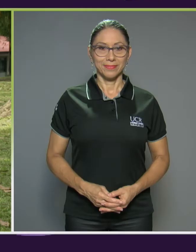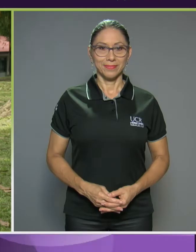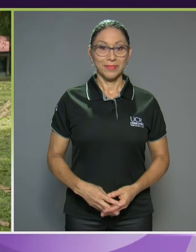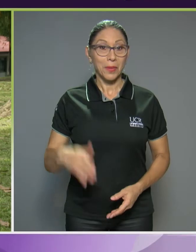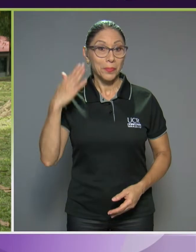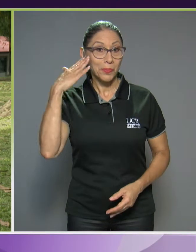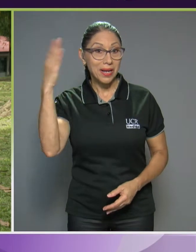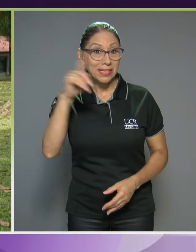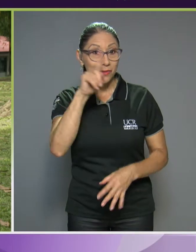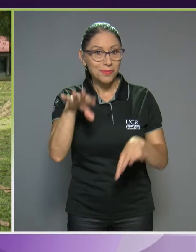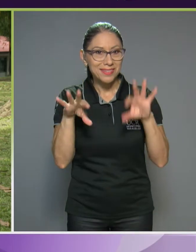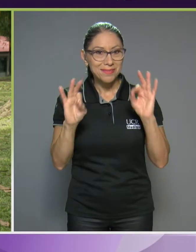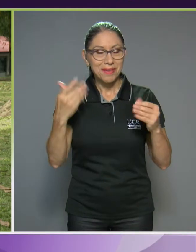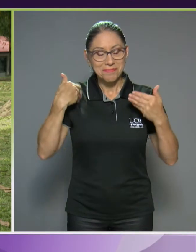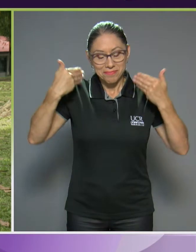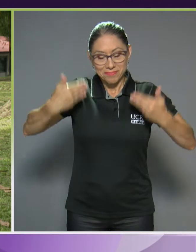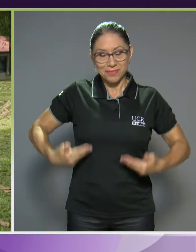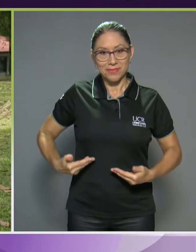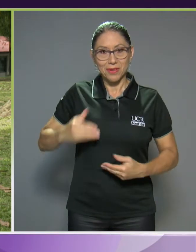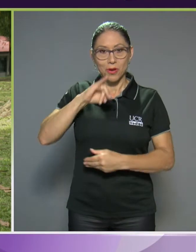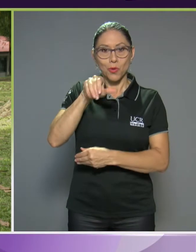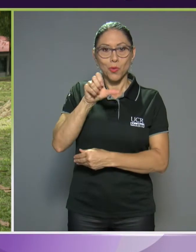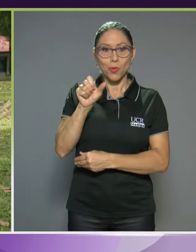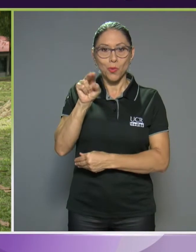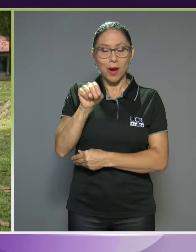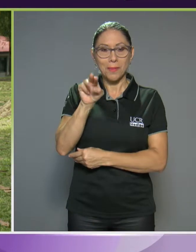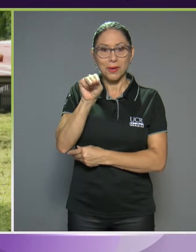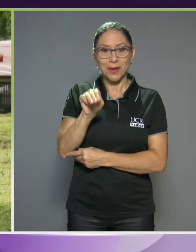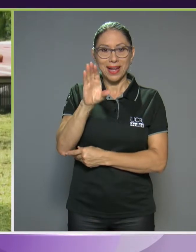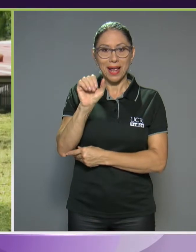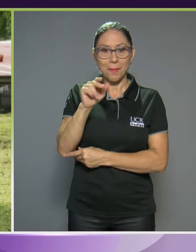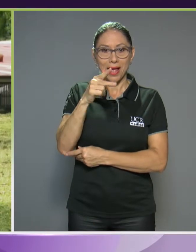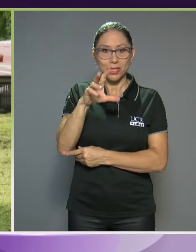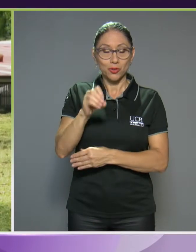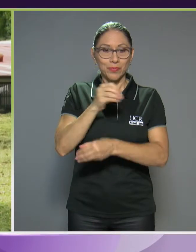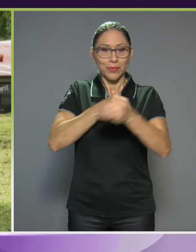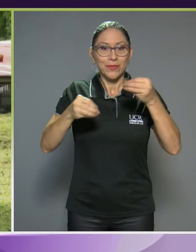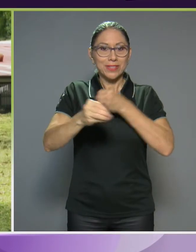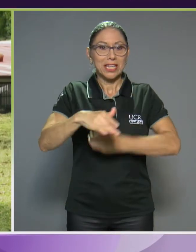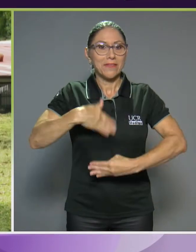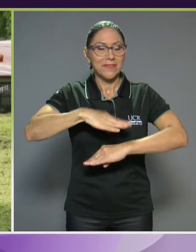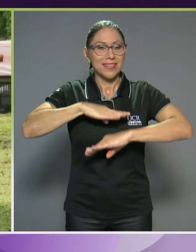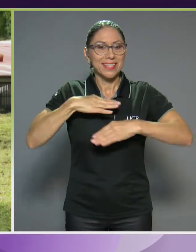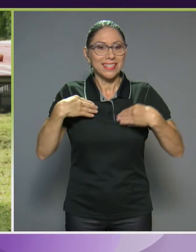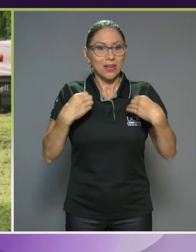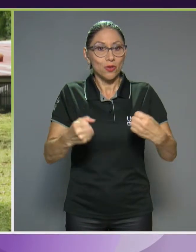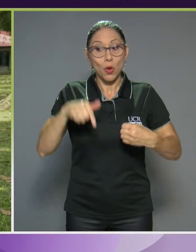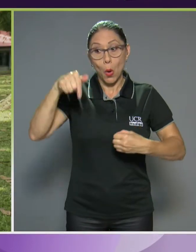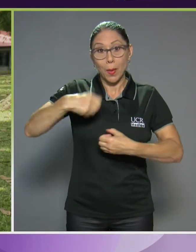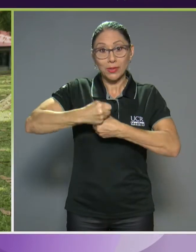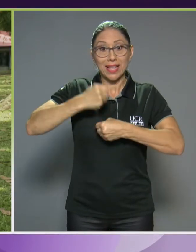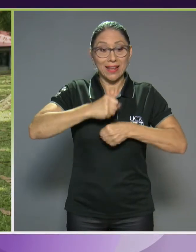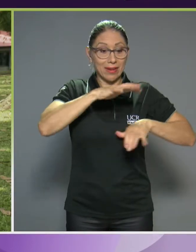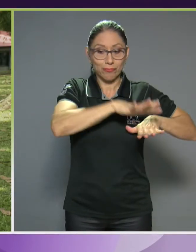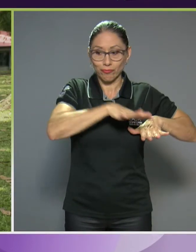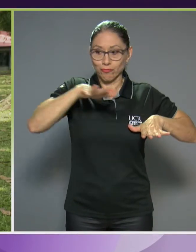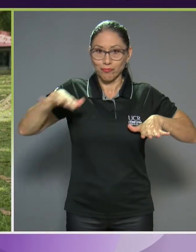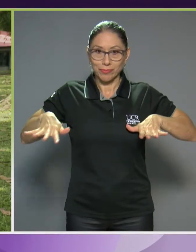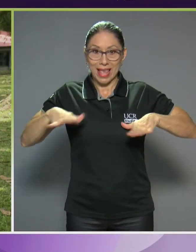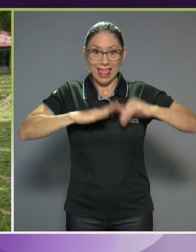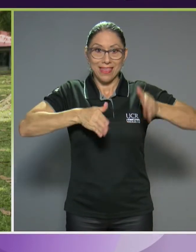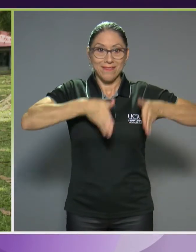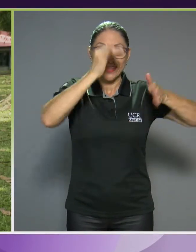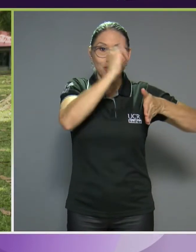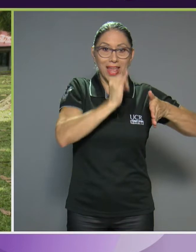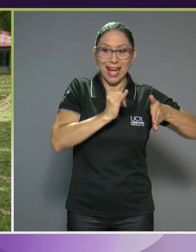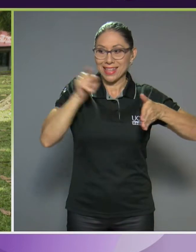Buenas, ¿cómo les va? Les habla Juan Manuel Camacho de la Oficina de Bienestar y Salud. Hoy estamos trabajando en los circuitos que están entre artes y música. Vamos a traer toda la parte del core